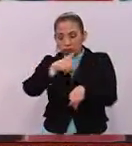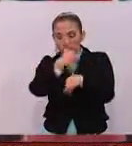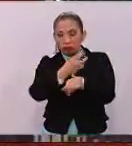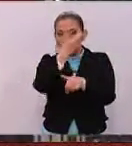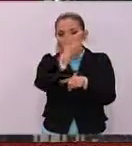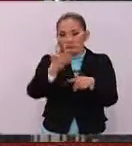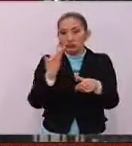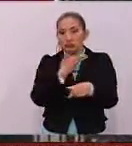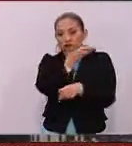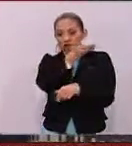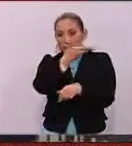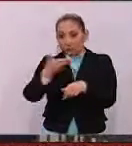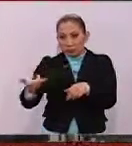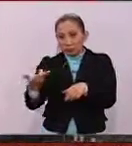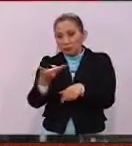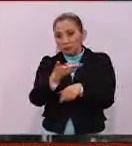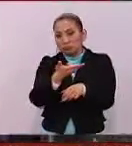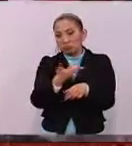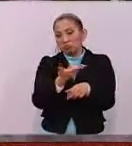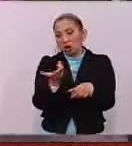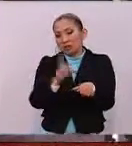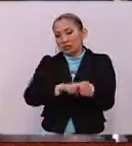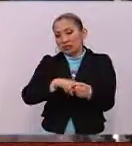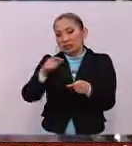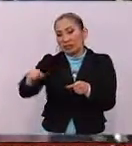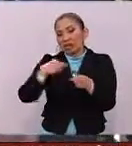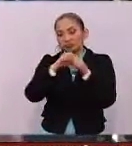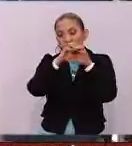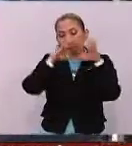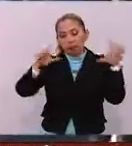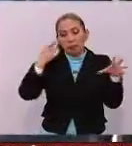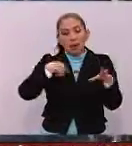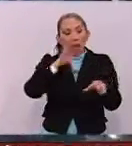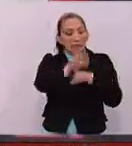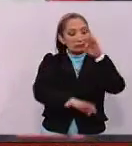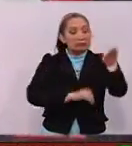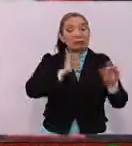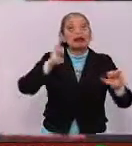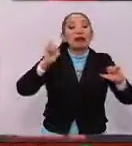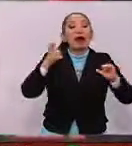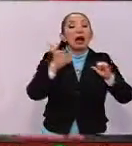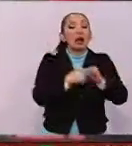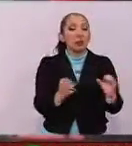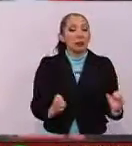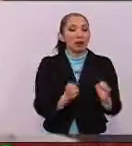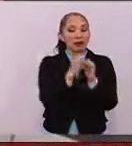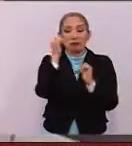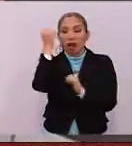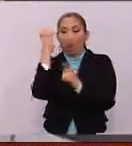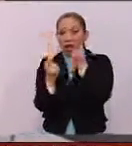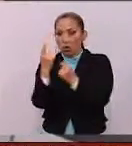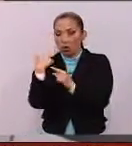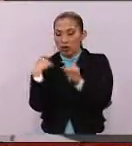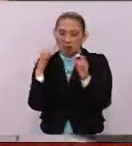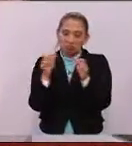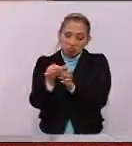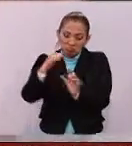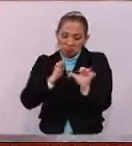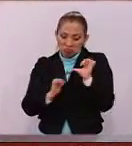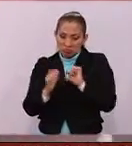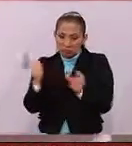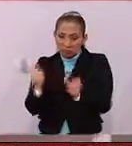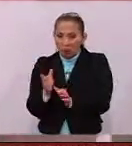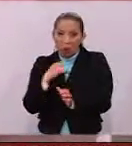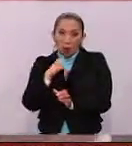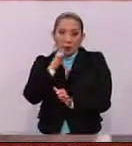hospitales inflables con características móviles para brindar atención médica de emergencia, algunas cirugías menores y hasta se pueden